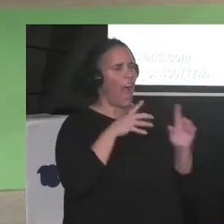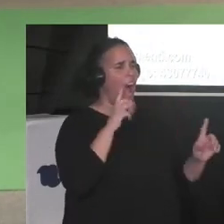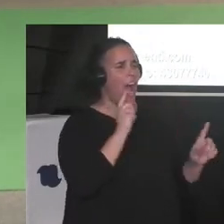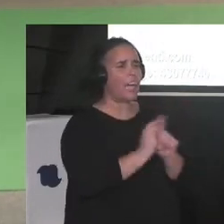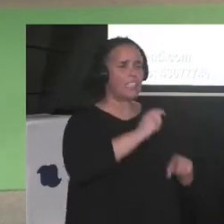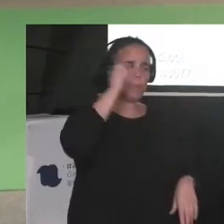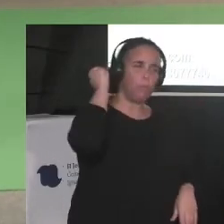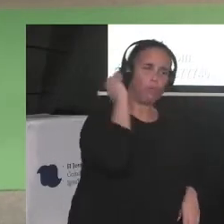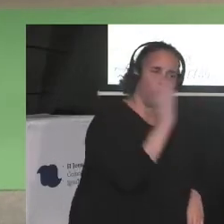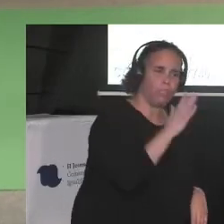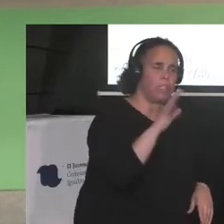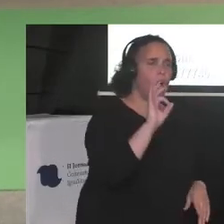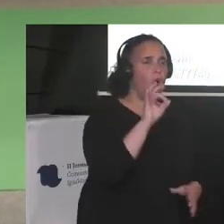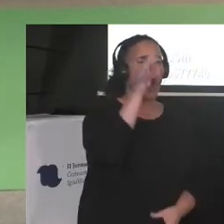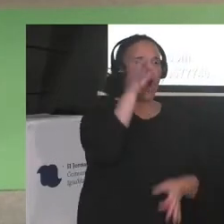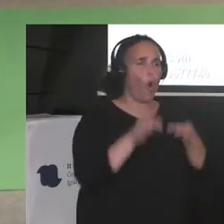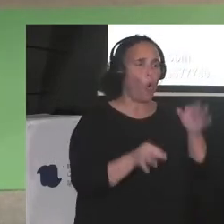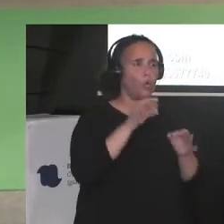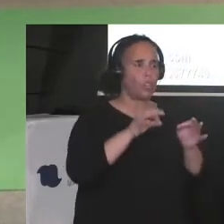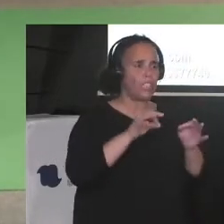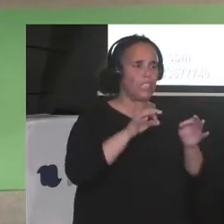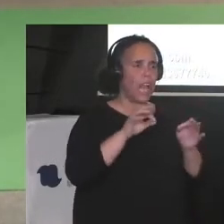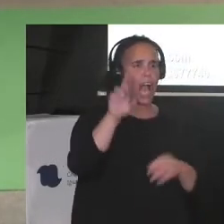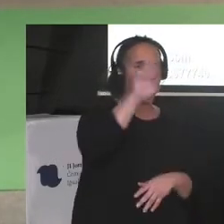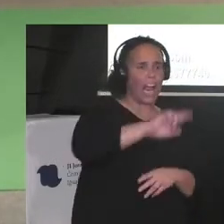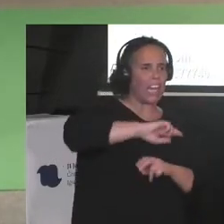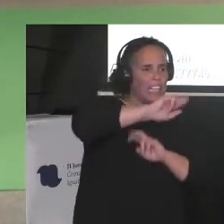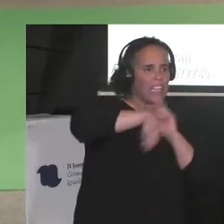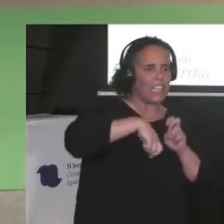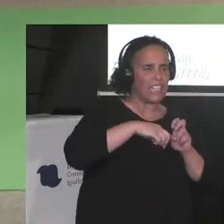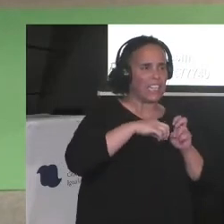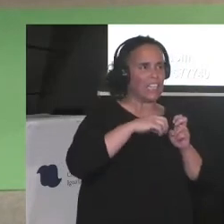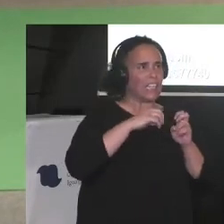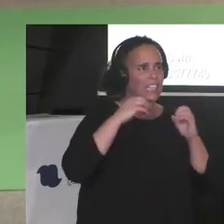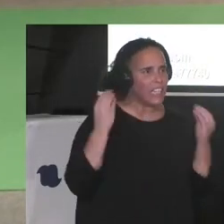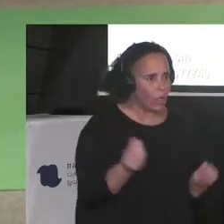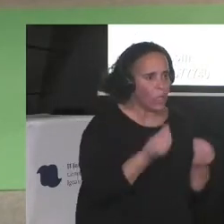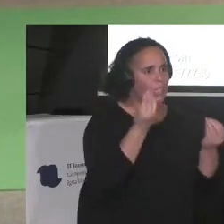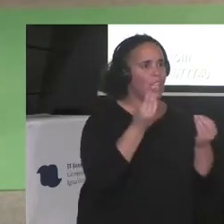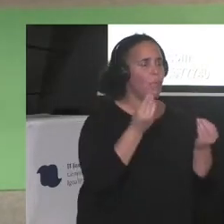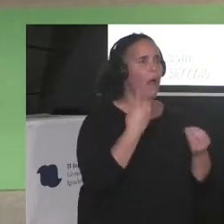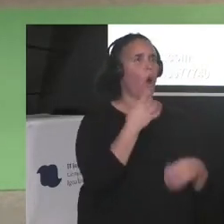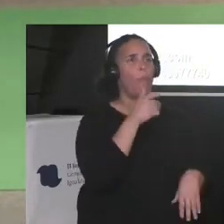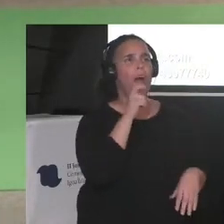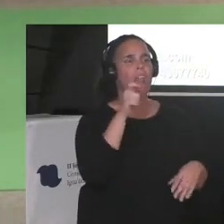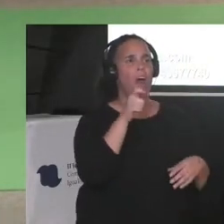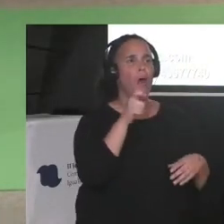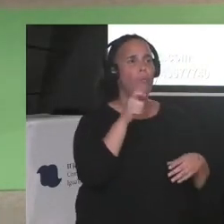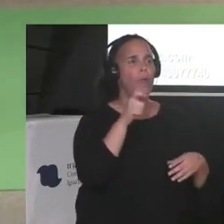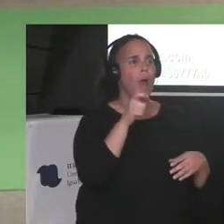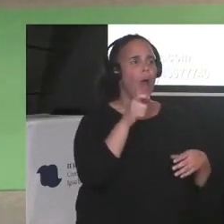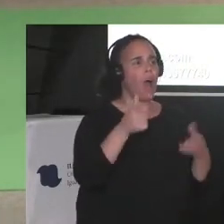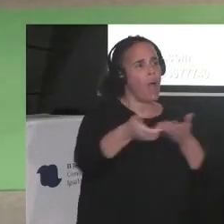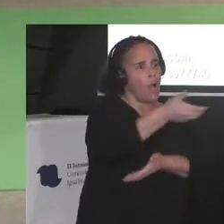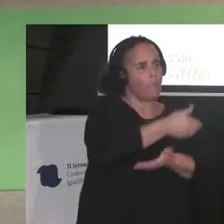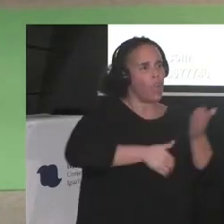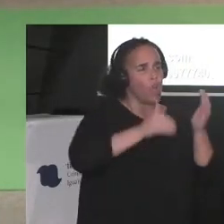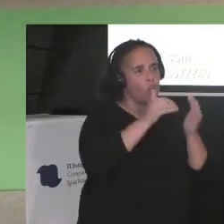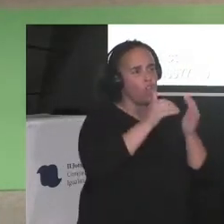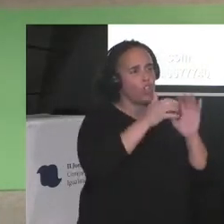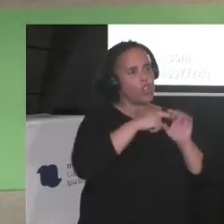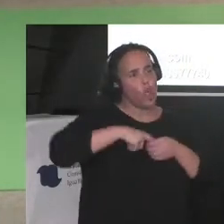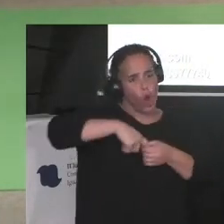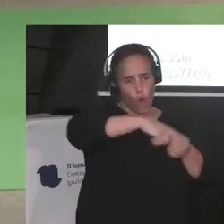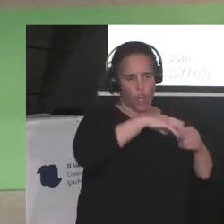justicia restaurativa. Nunca volví a escribir la palabra sororidad que antes me gustaba tanto, ni volví a hablar del sujeto mujer